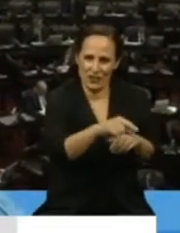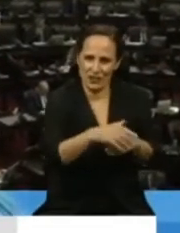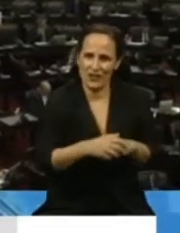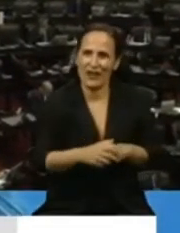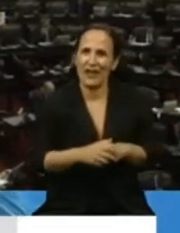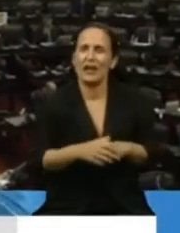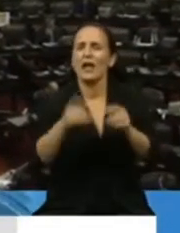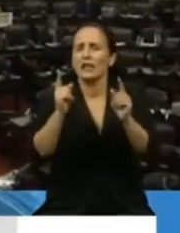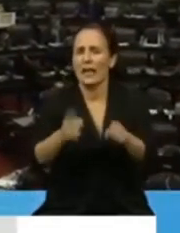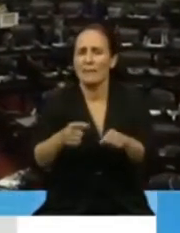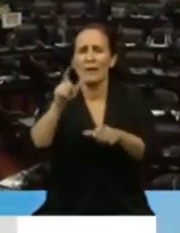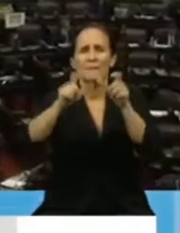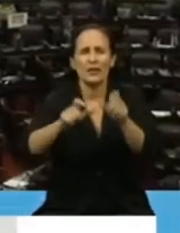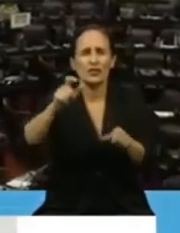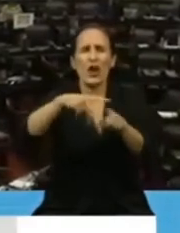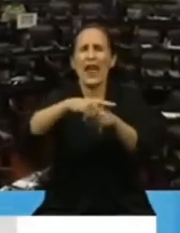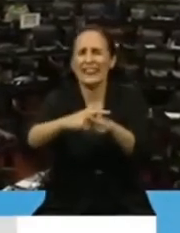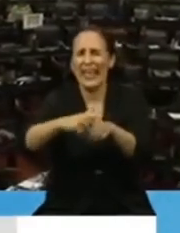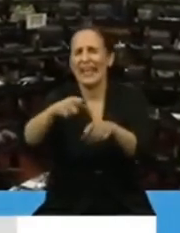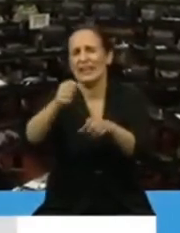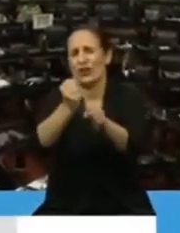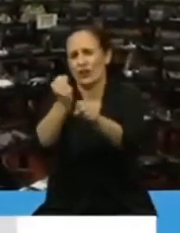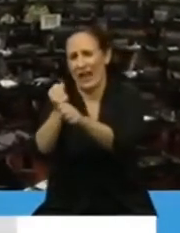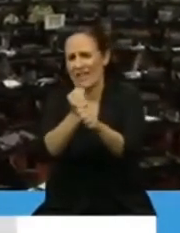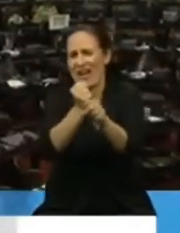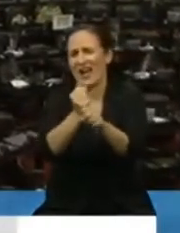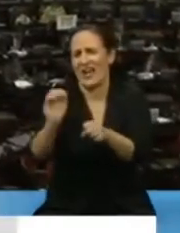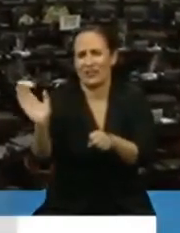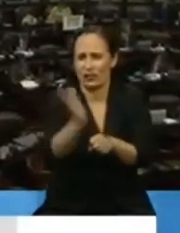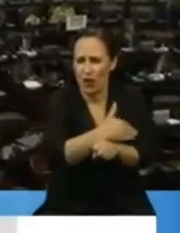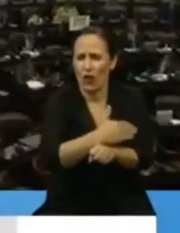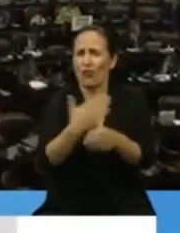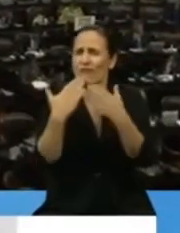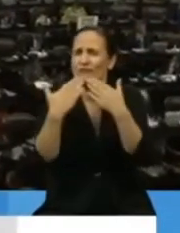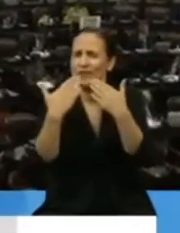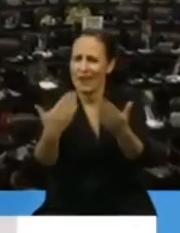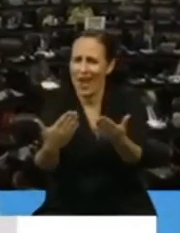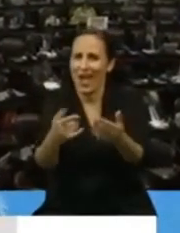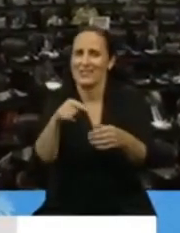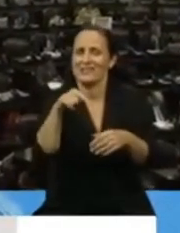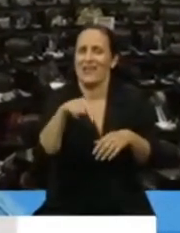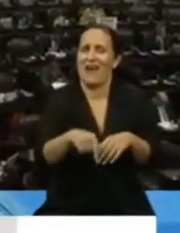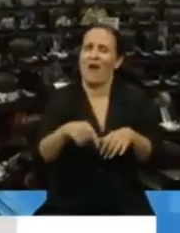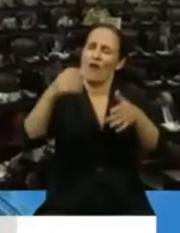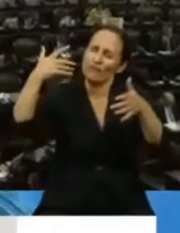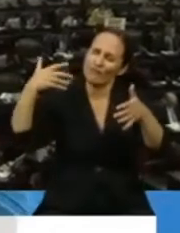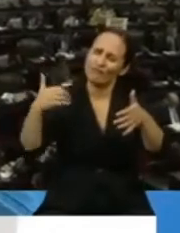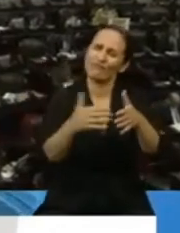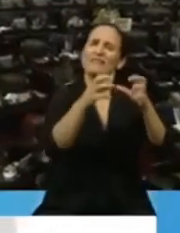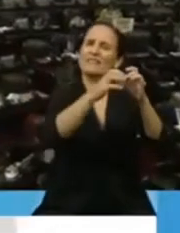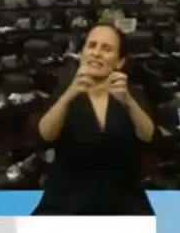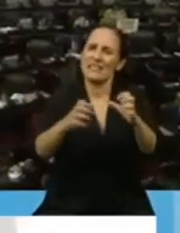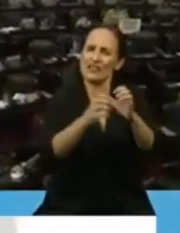todos los técnicos y empleados que han hecho posible que hoy la historia nos lleve a una sesión